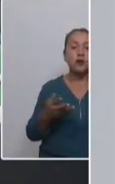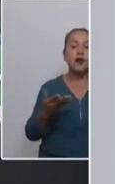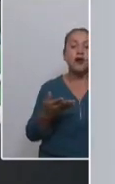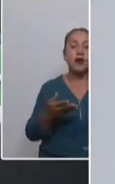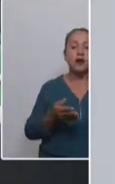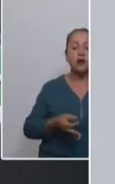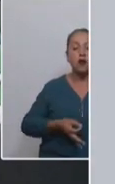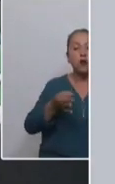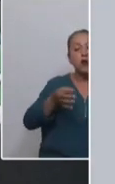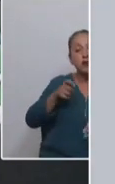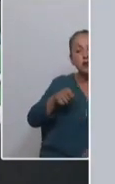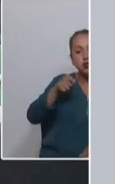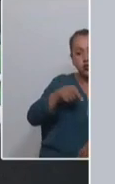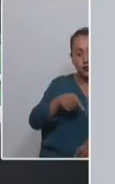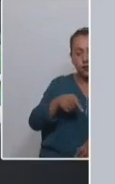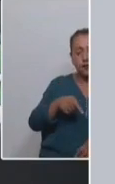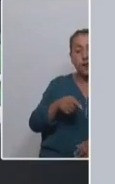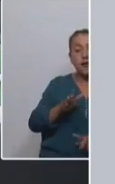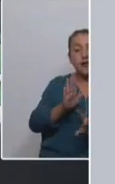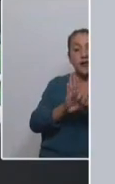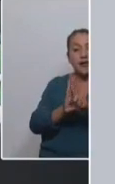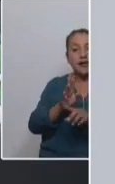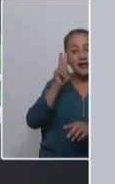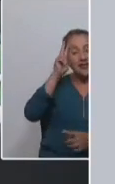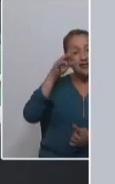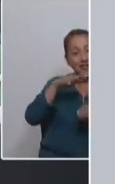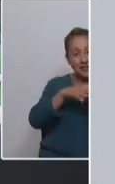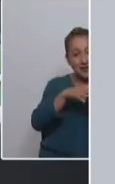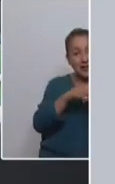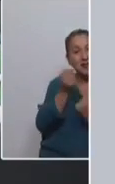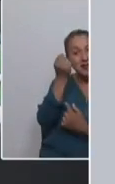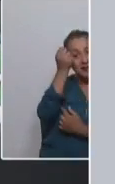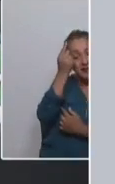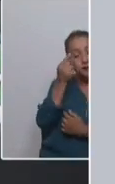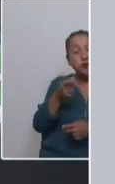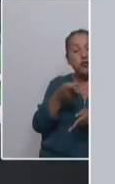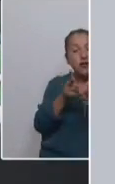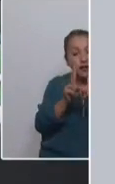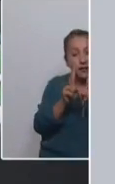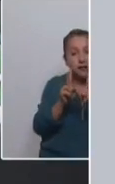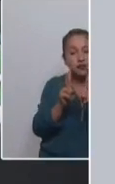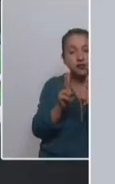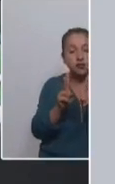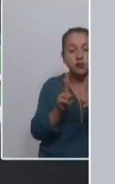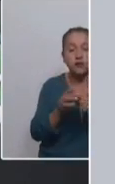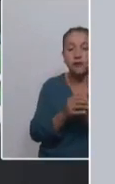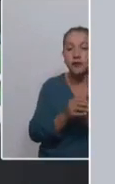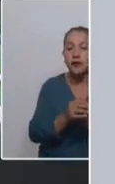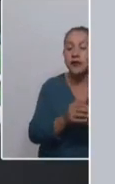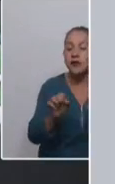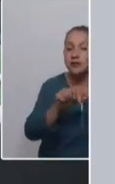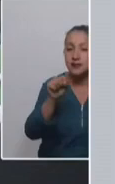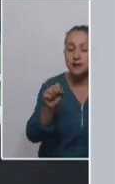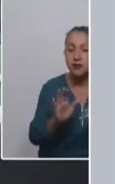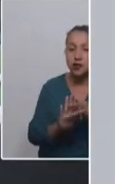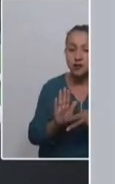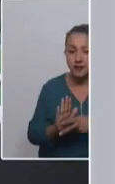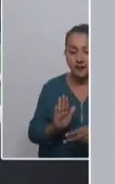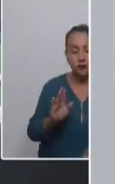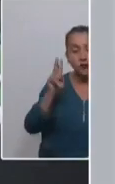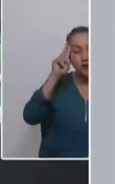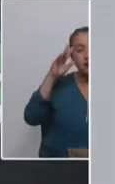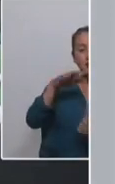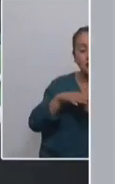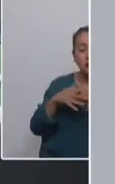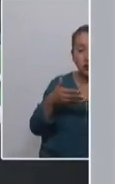o mucha mayor tensión en lo relativo a las normas del pluralismo jurídico y algunos de los principios, particularmente los de transparencia, que han